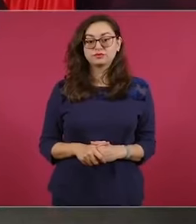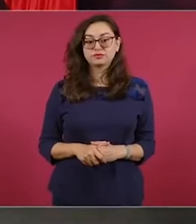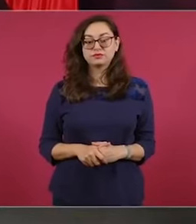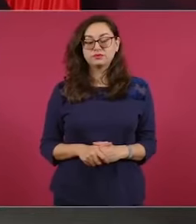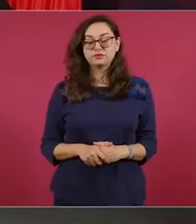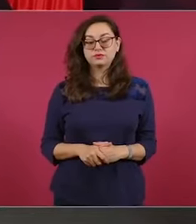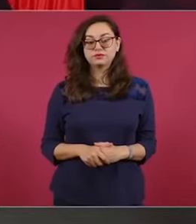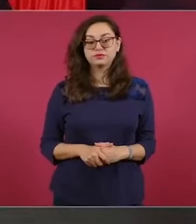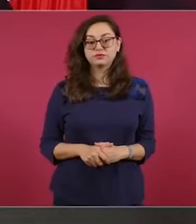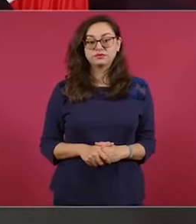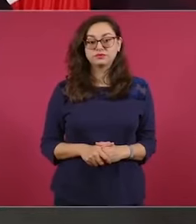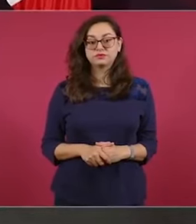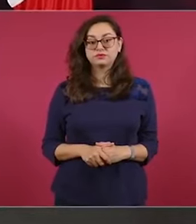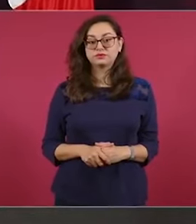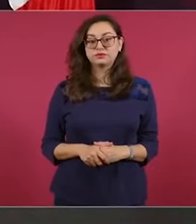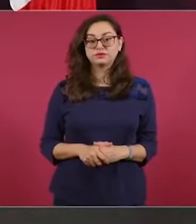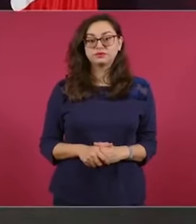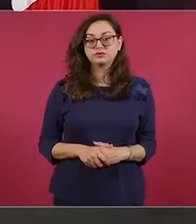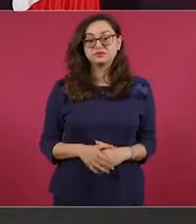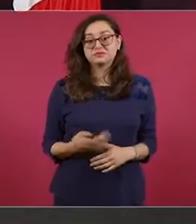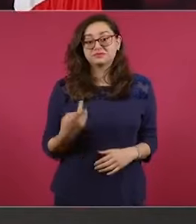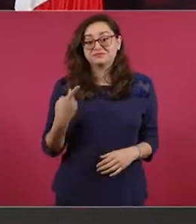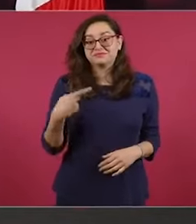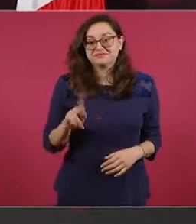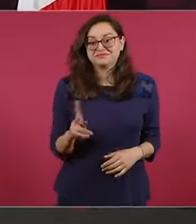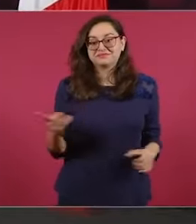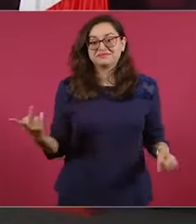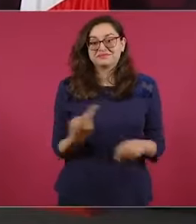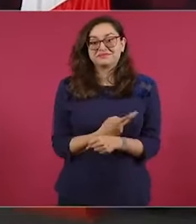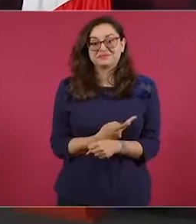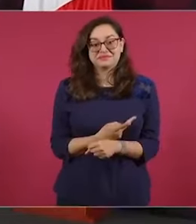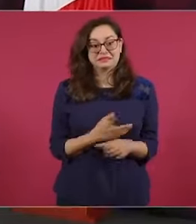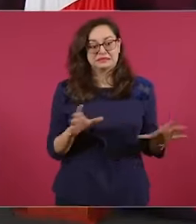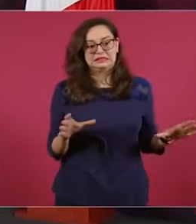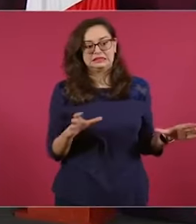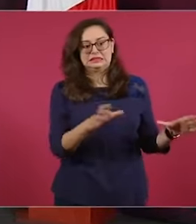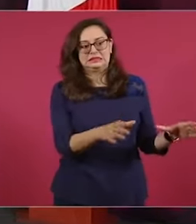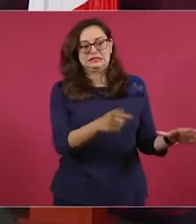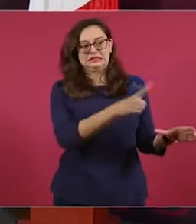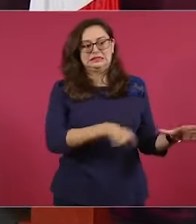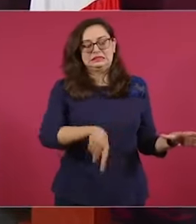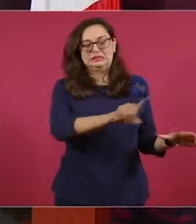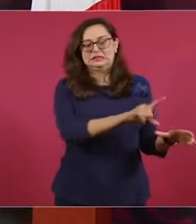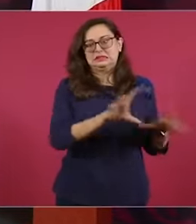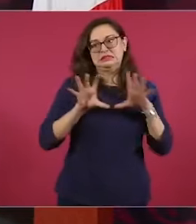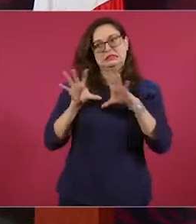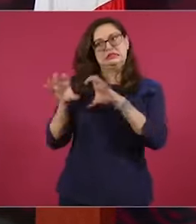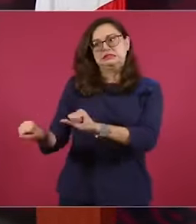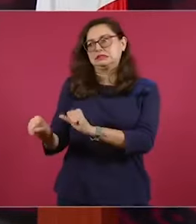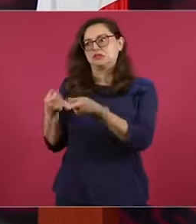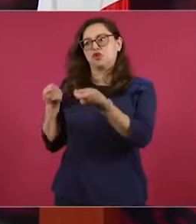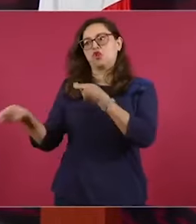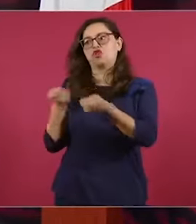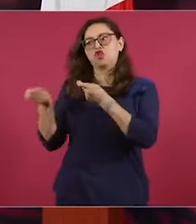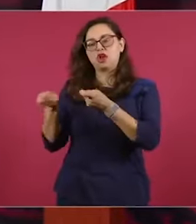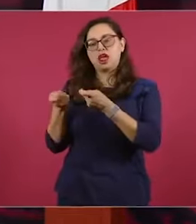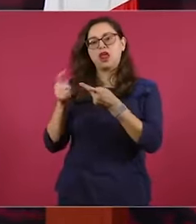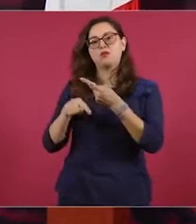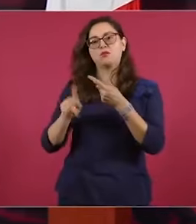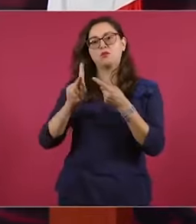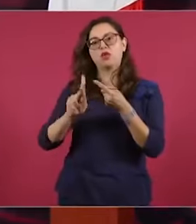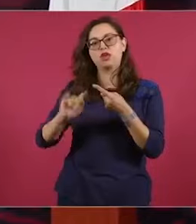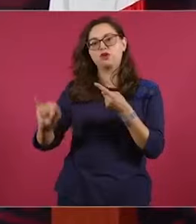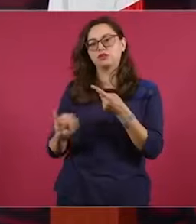Poder Judicial y de la Corte para que